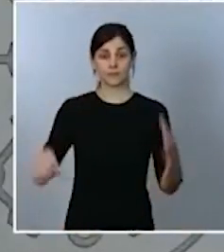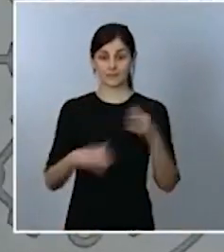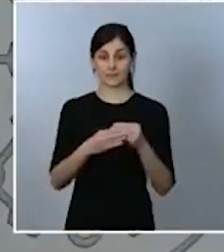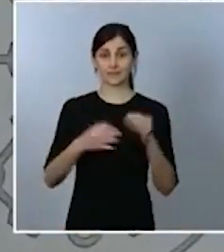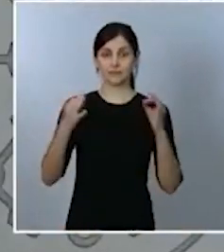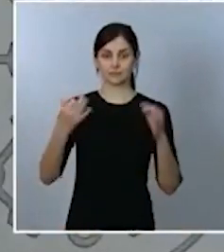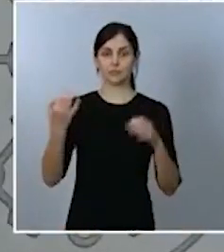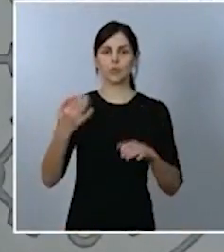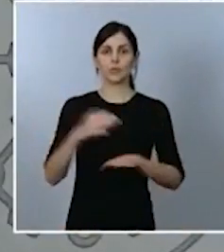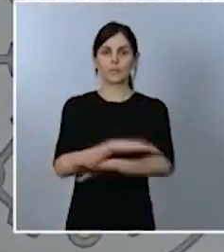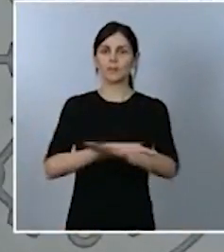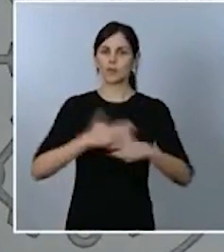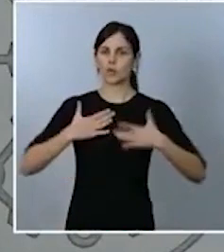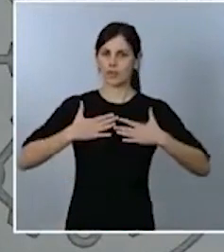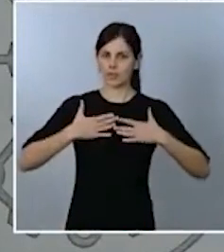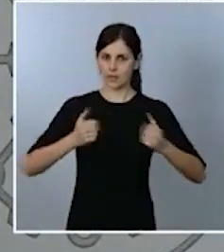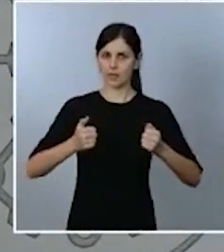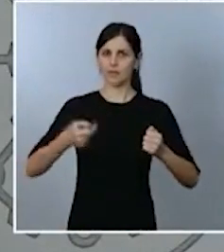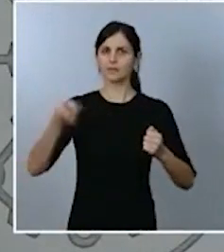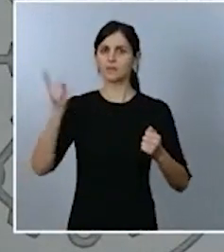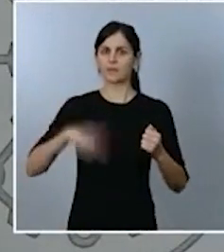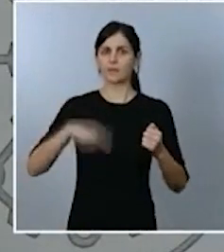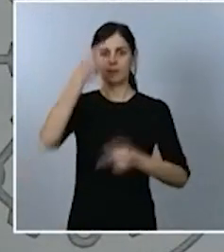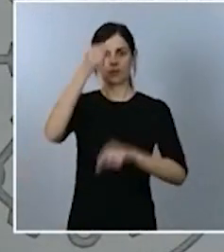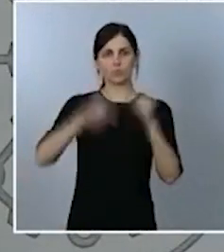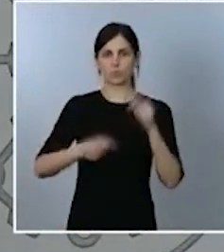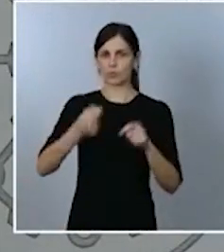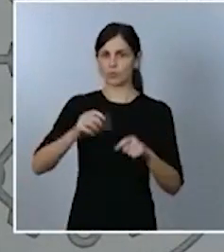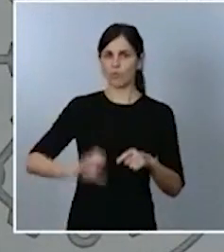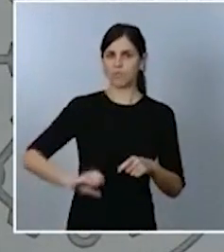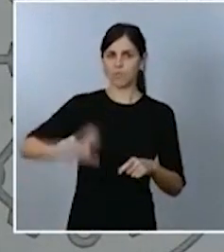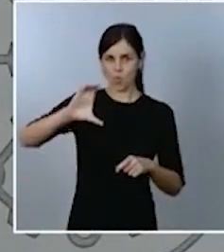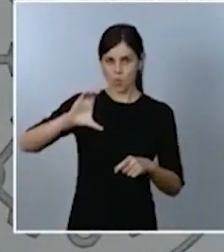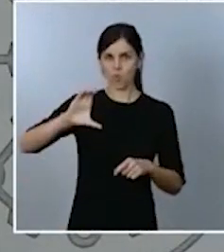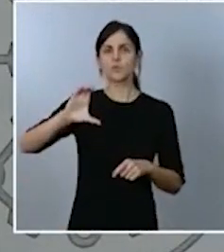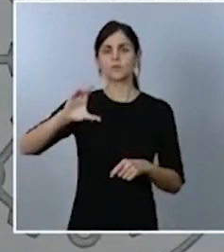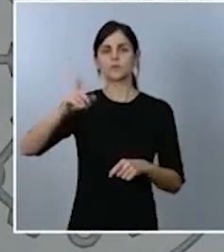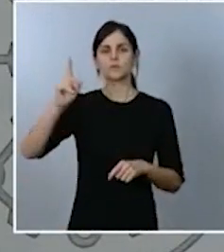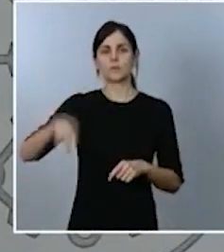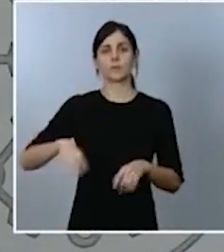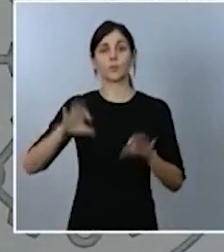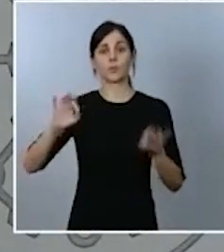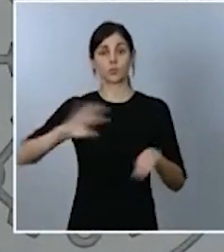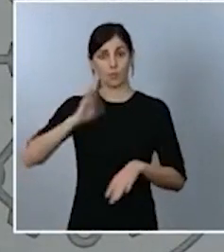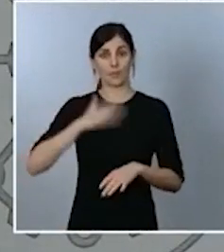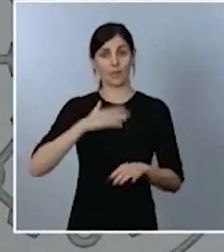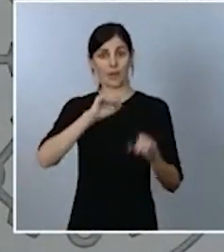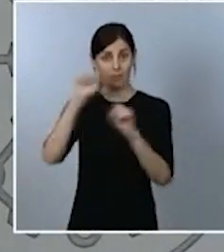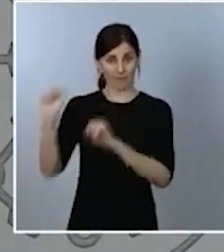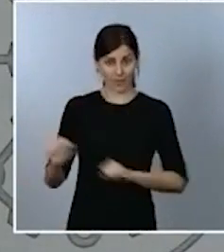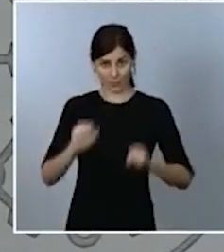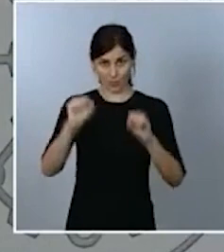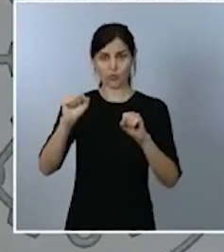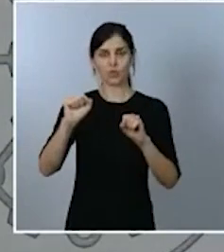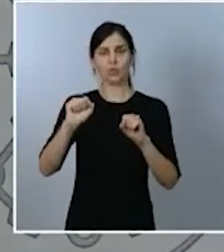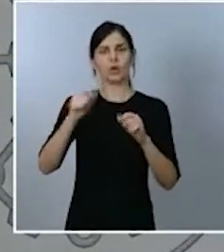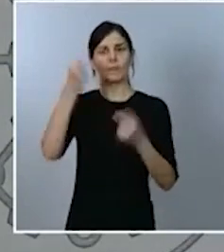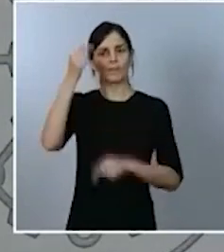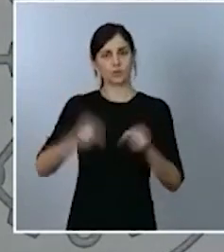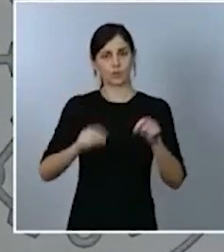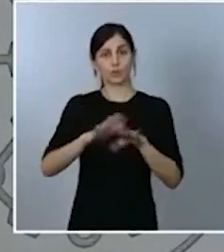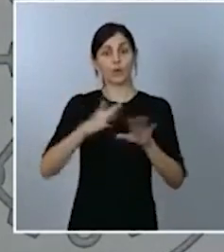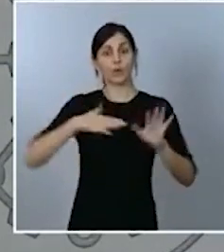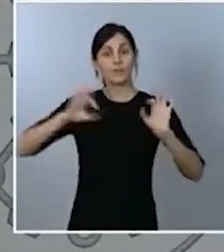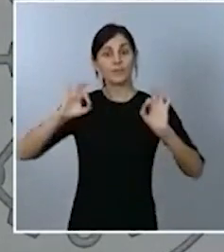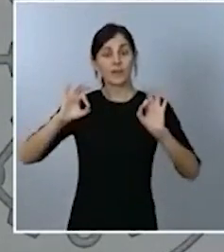en la propuesta de presupuestos que mañana defenderemos en la cámara más de un 70% y en concreto sobre esta cuestión